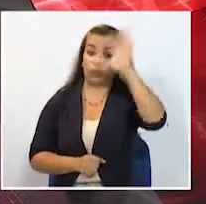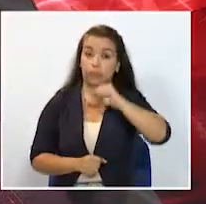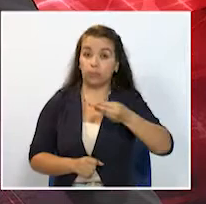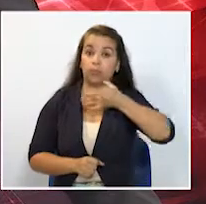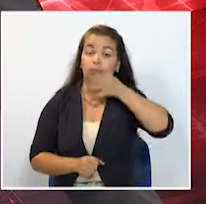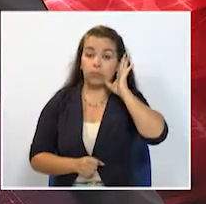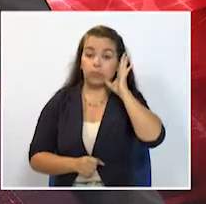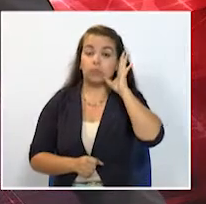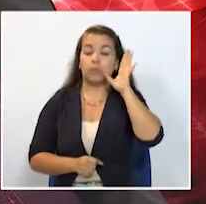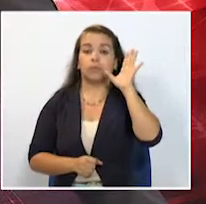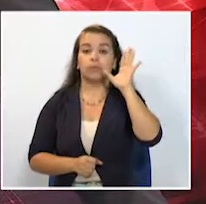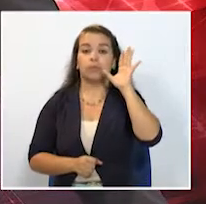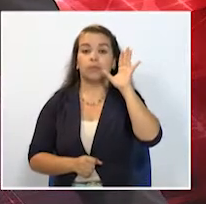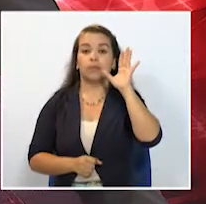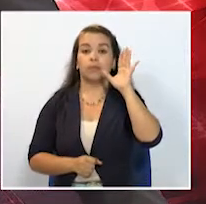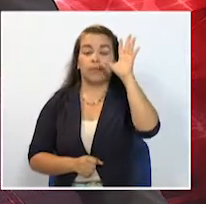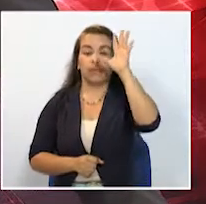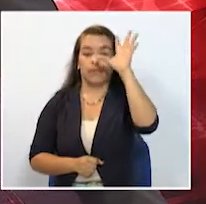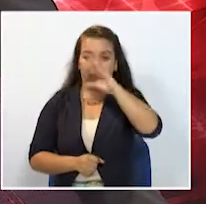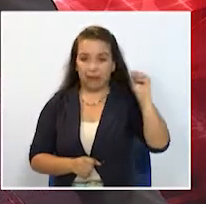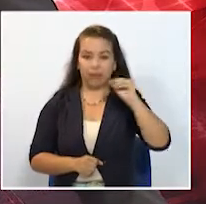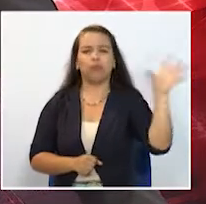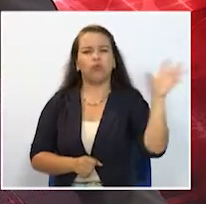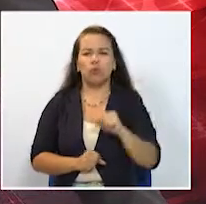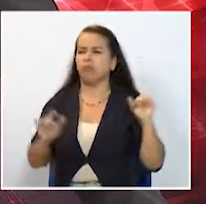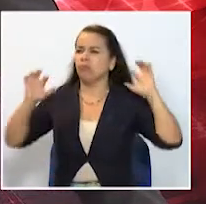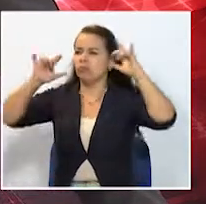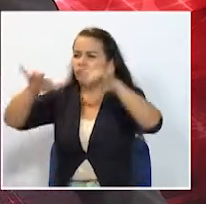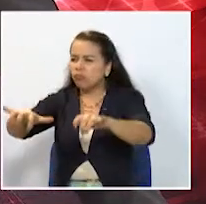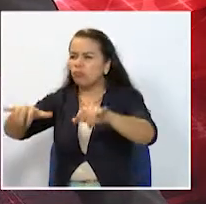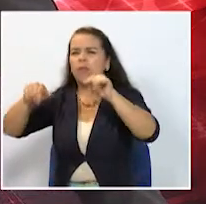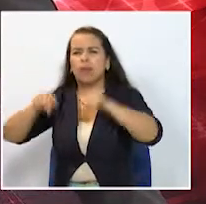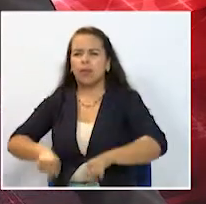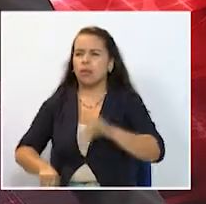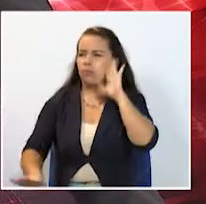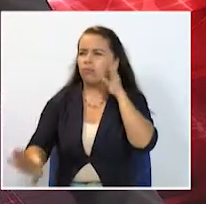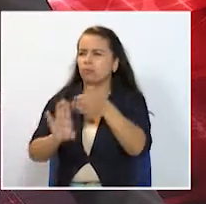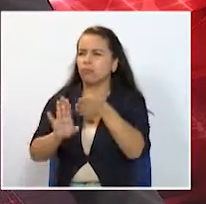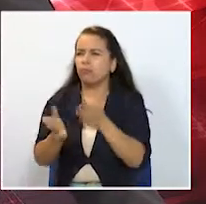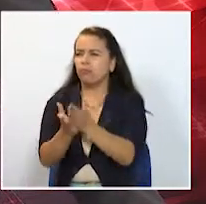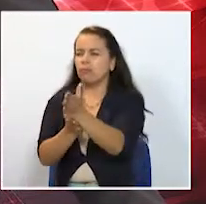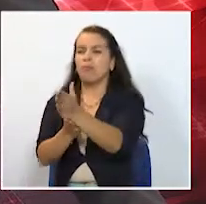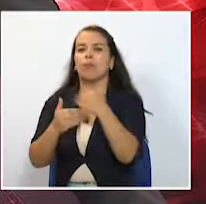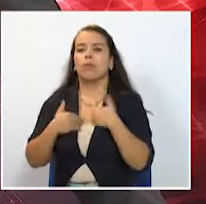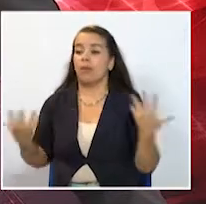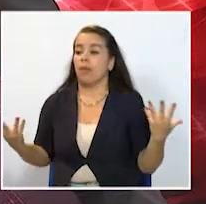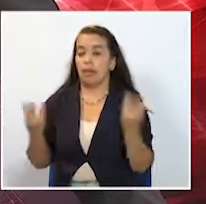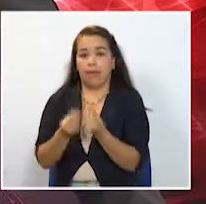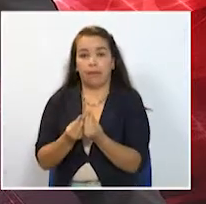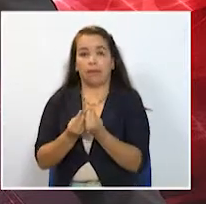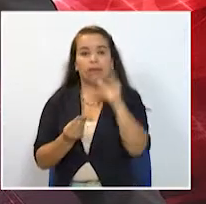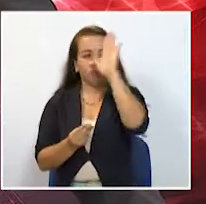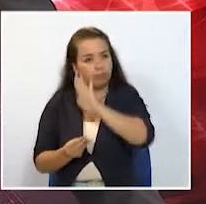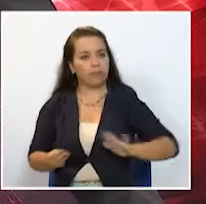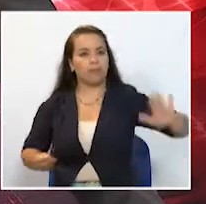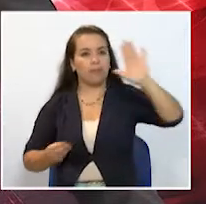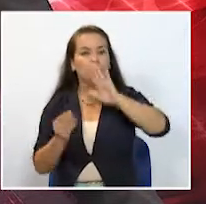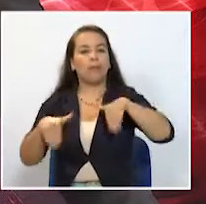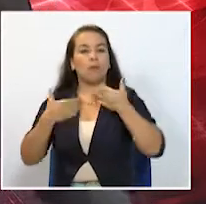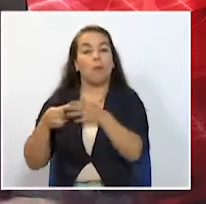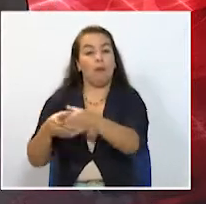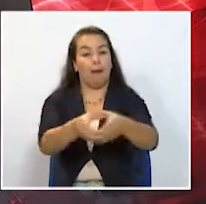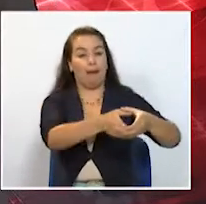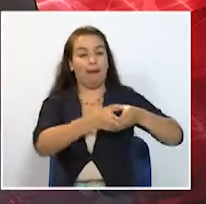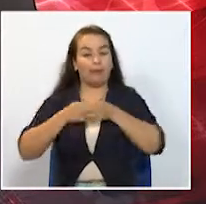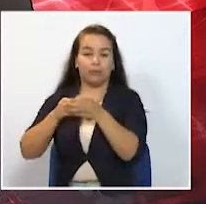Caldas se reunieron en Manizales, en el foro de Eje Cafetero Un Solo Horizonte, donde se hablaron temas de integración regional a través de una asociación